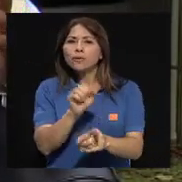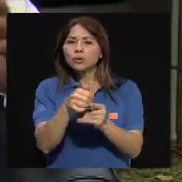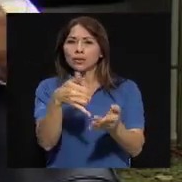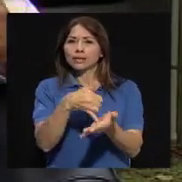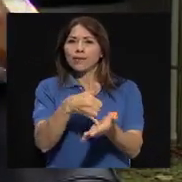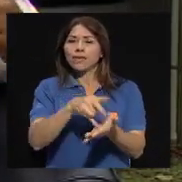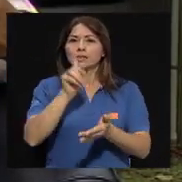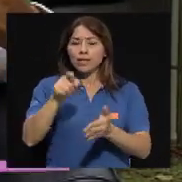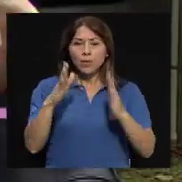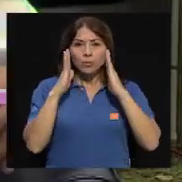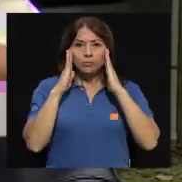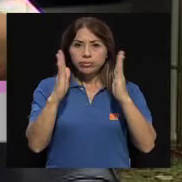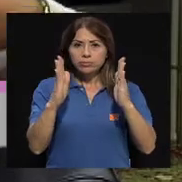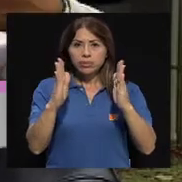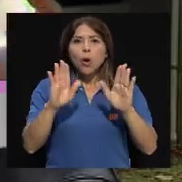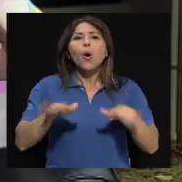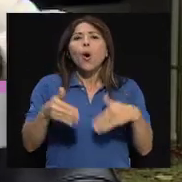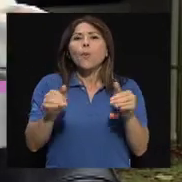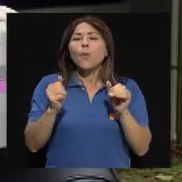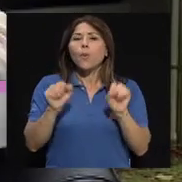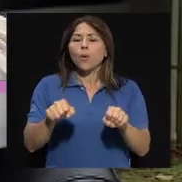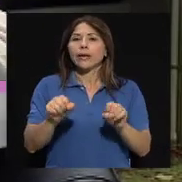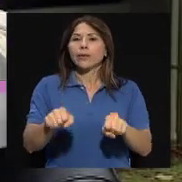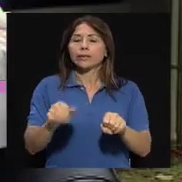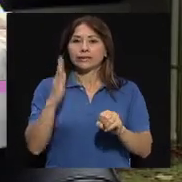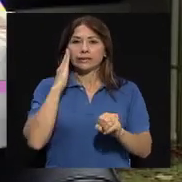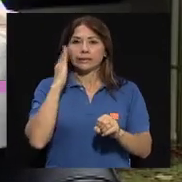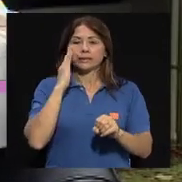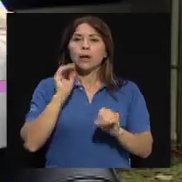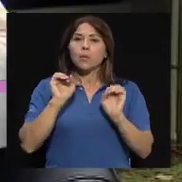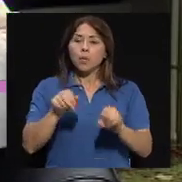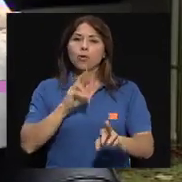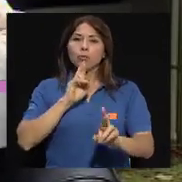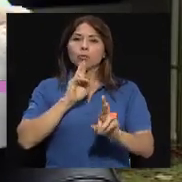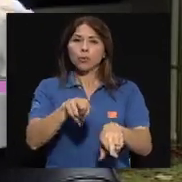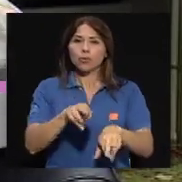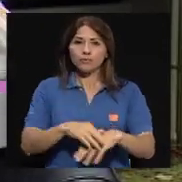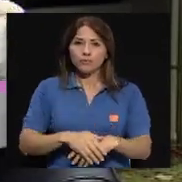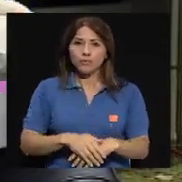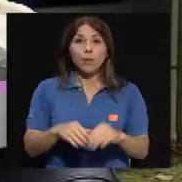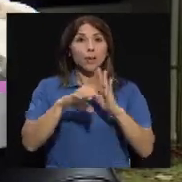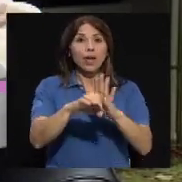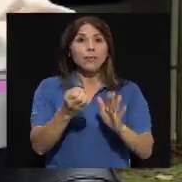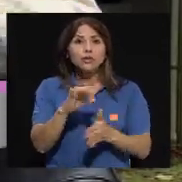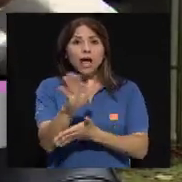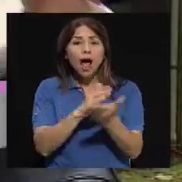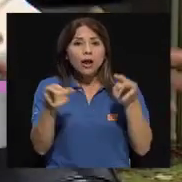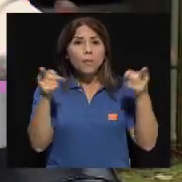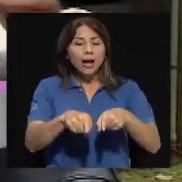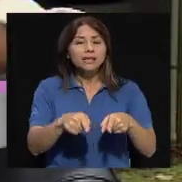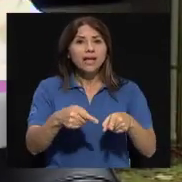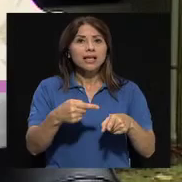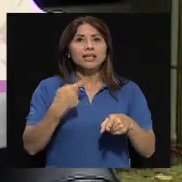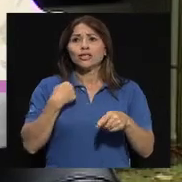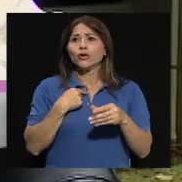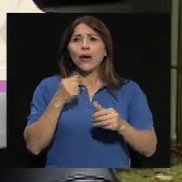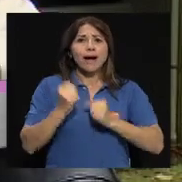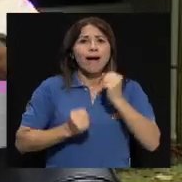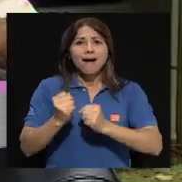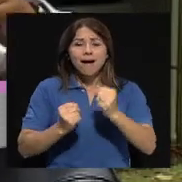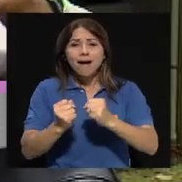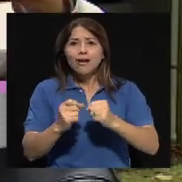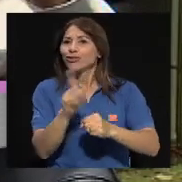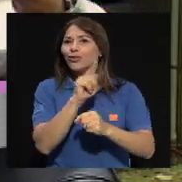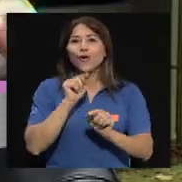es la capacidad instalada y respuesta, y la amenaza, para no ir hacia donde está el río, o para no ir a donde esté esa falla,